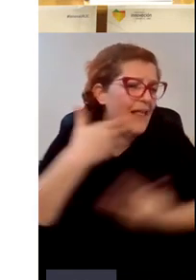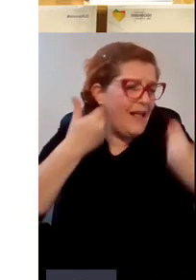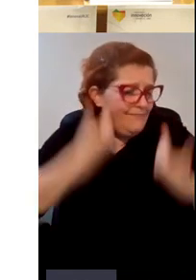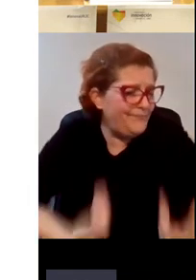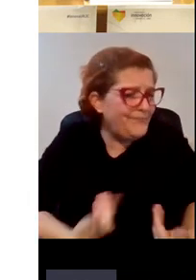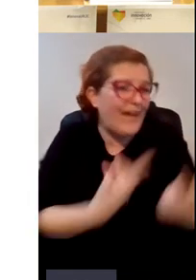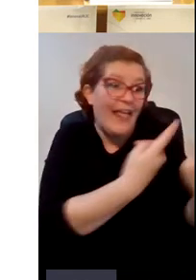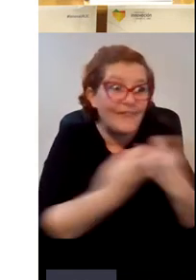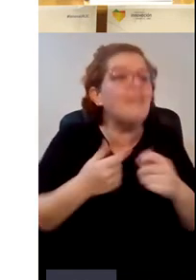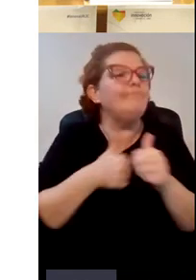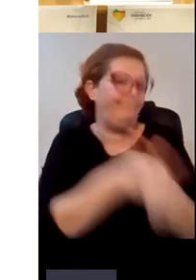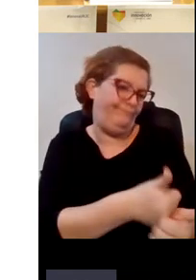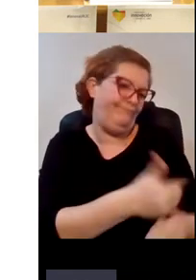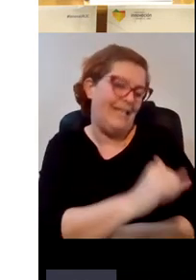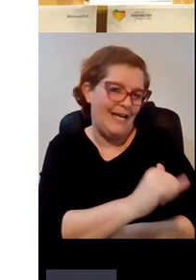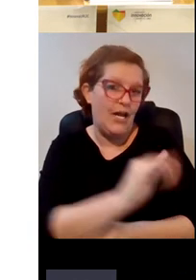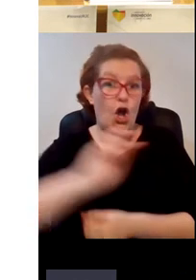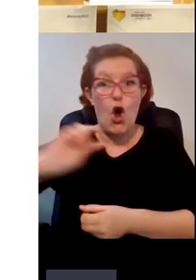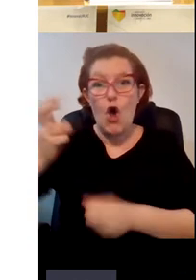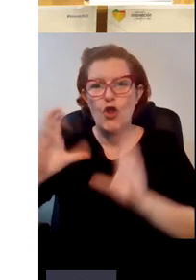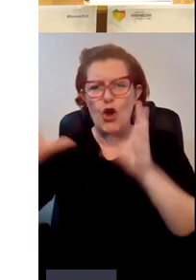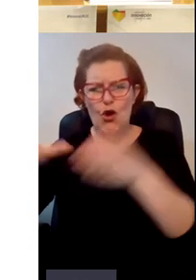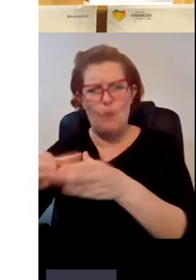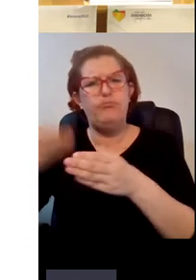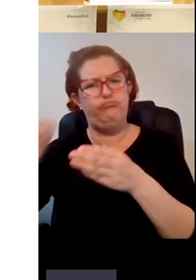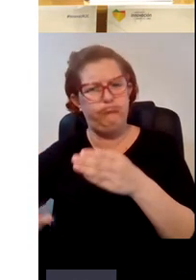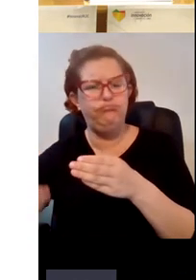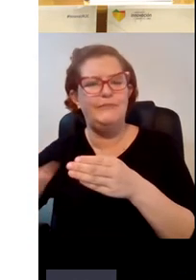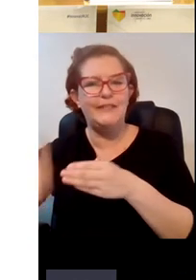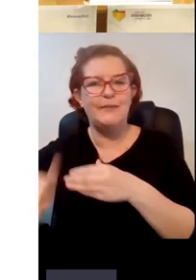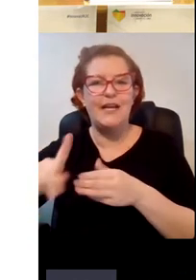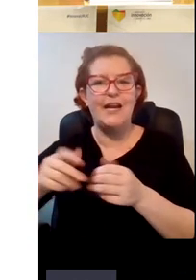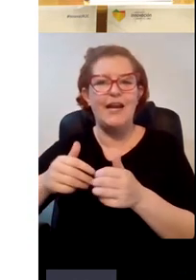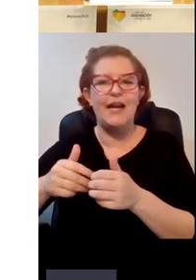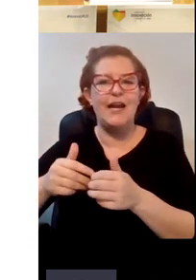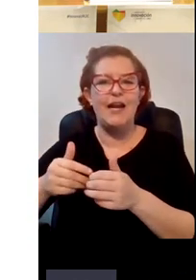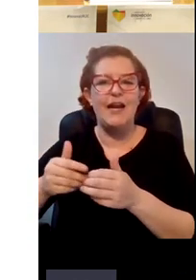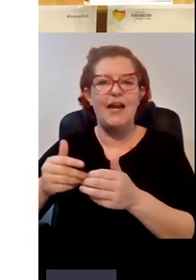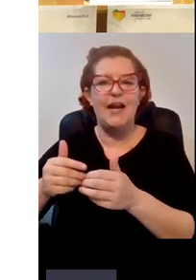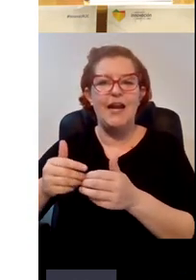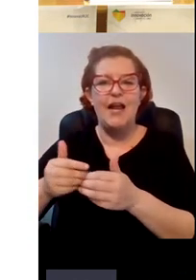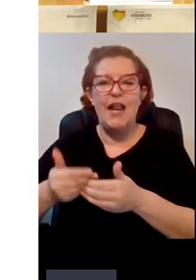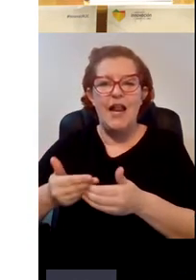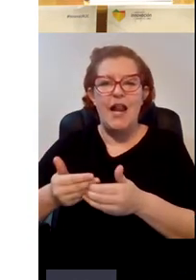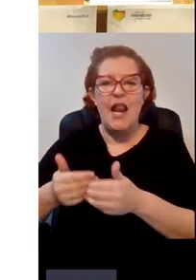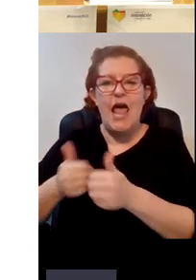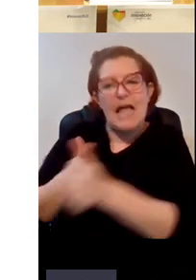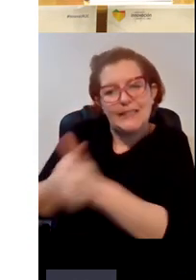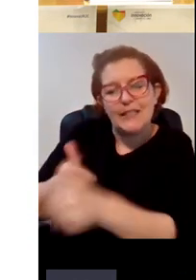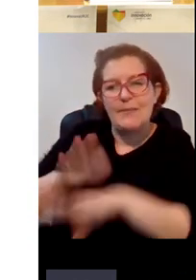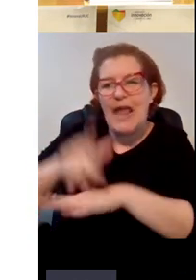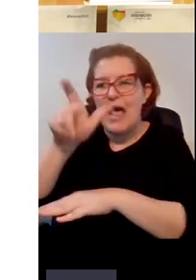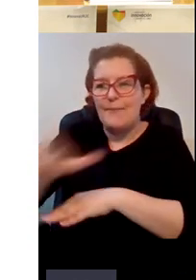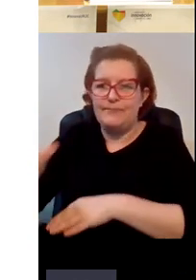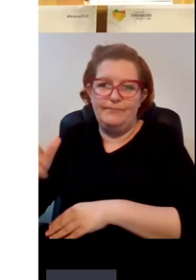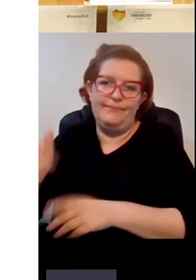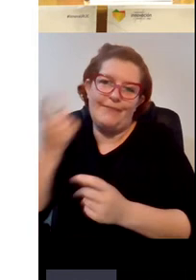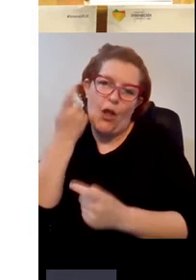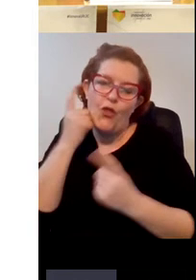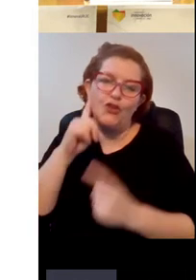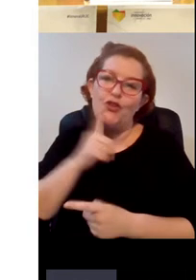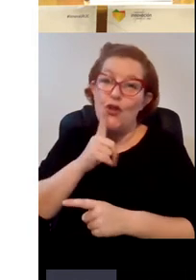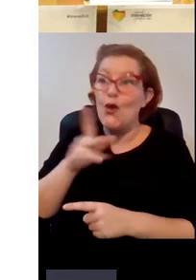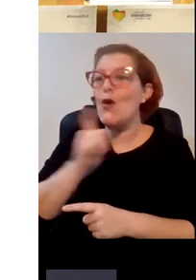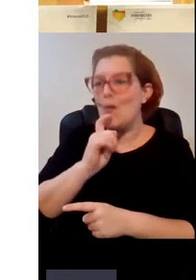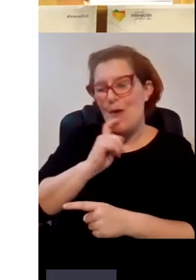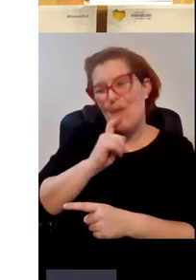necesiten y otro gran grupo que tenemos es la asistencia a los estudiantes sordos mediante el trabajo de los